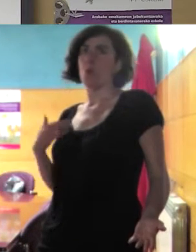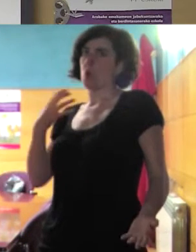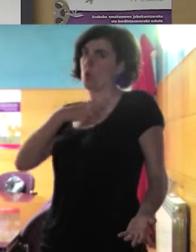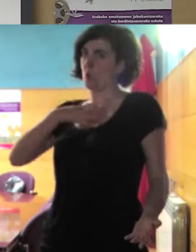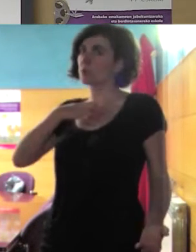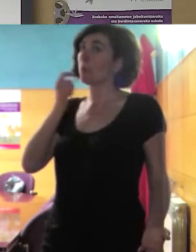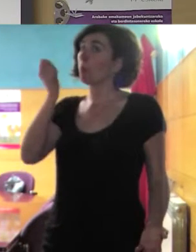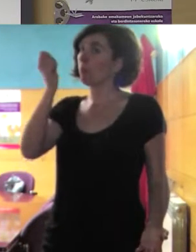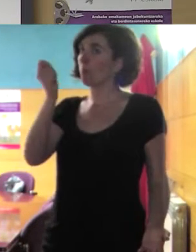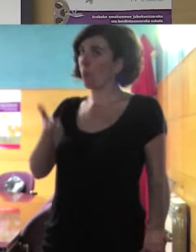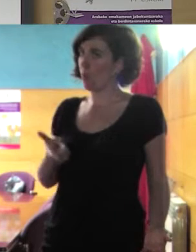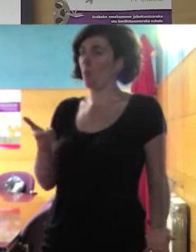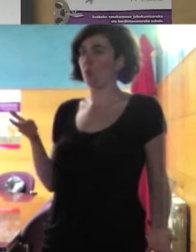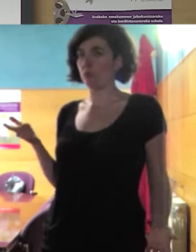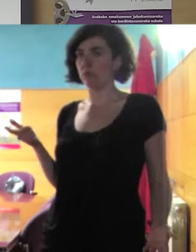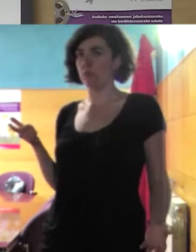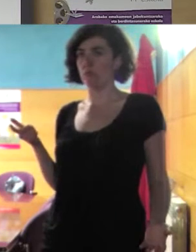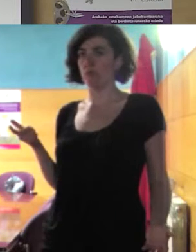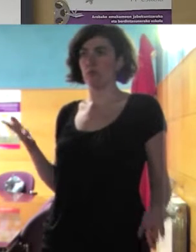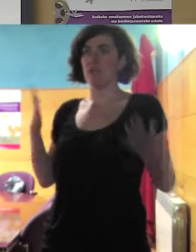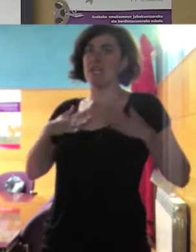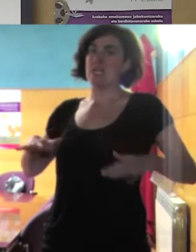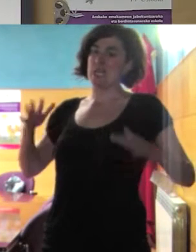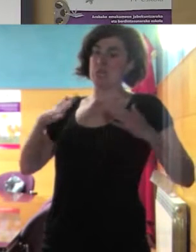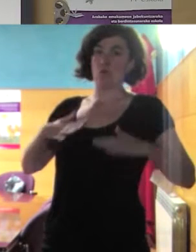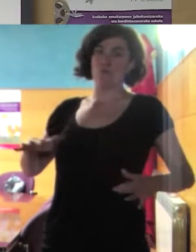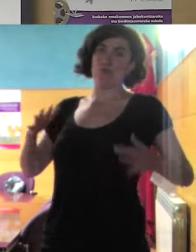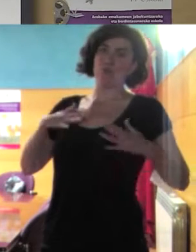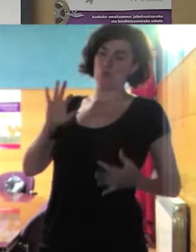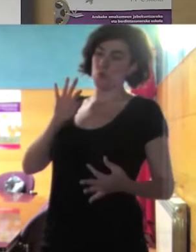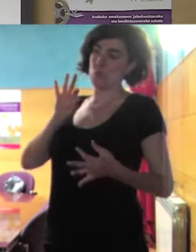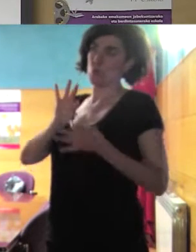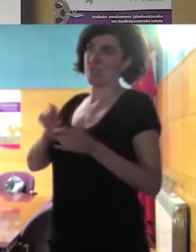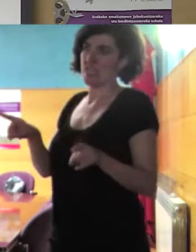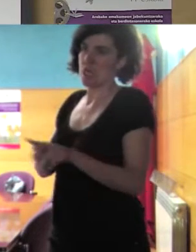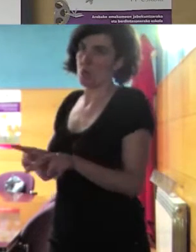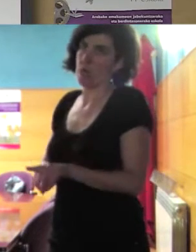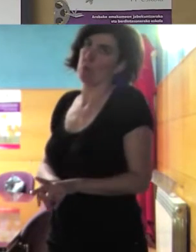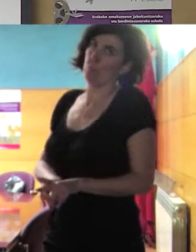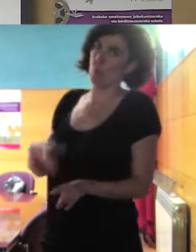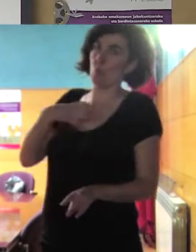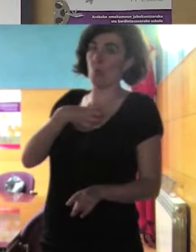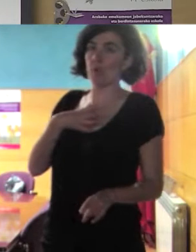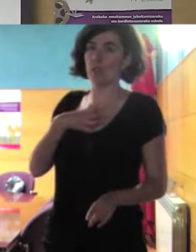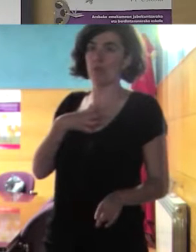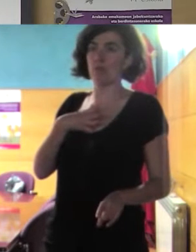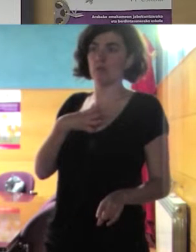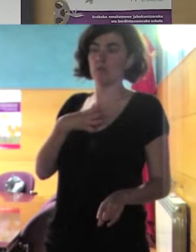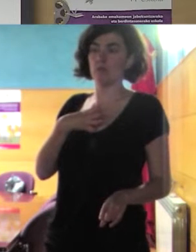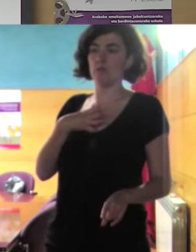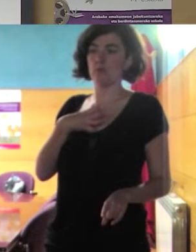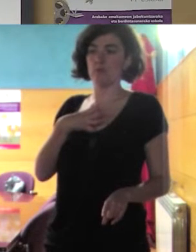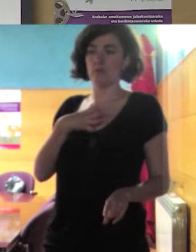poquillo quizá el ponerse al día con la indumentaria es que para nosotras y nosotros es tan fácil como